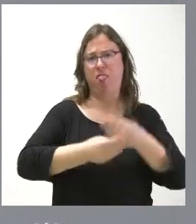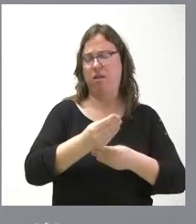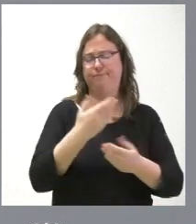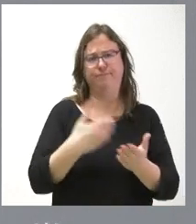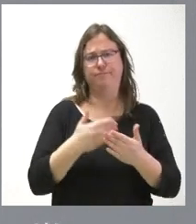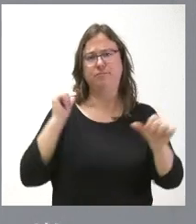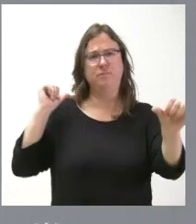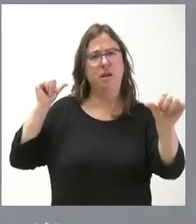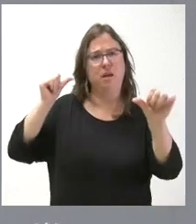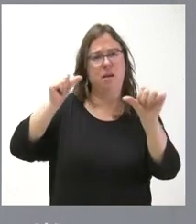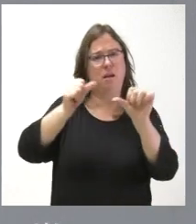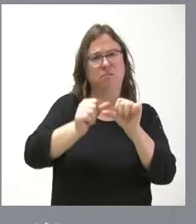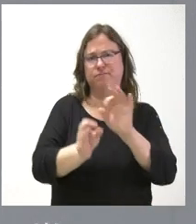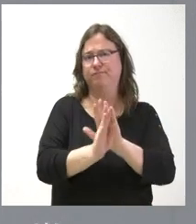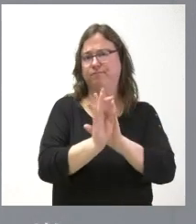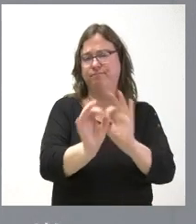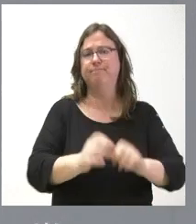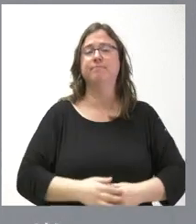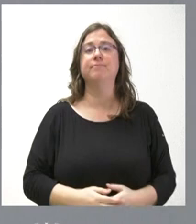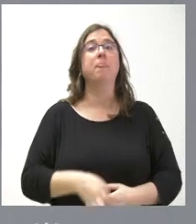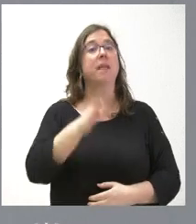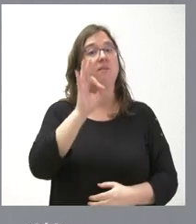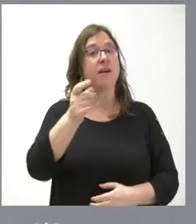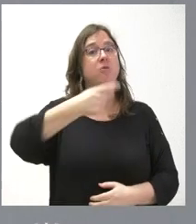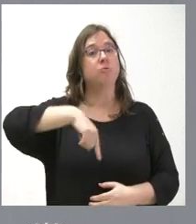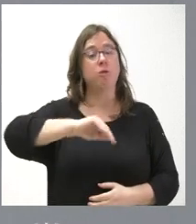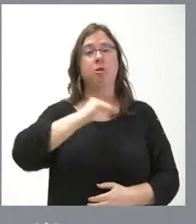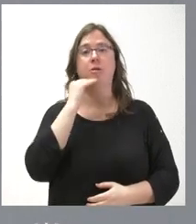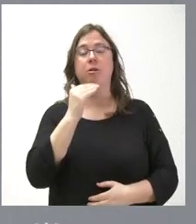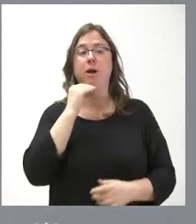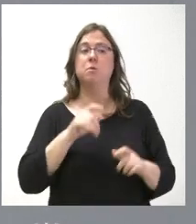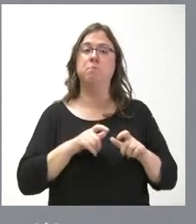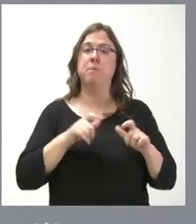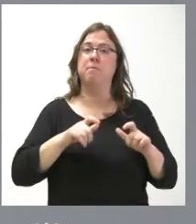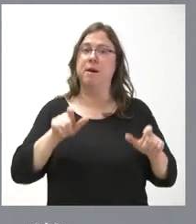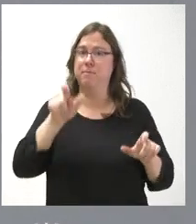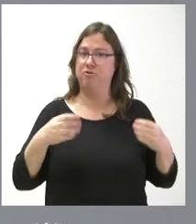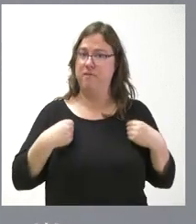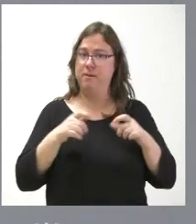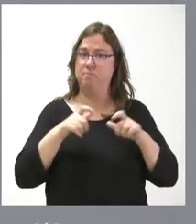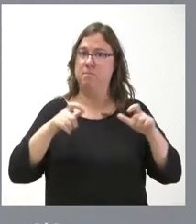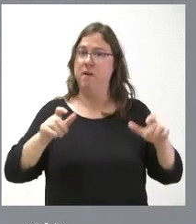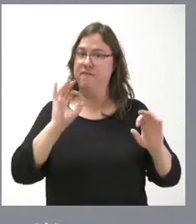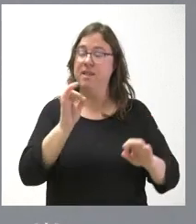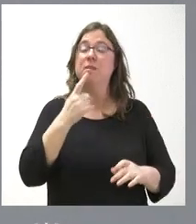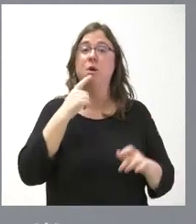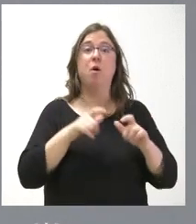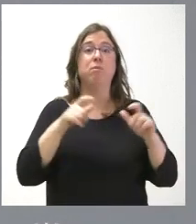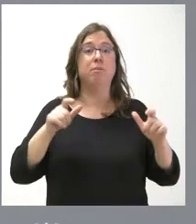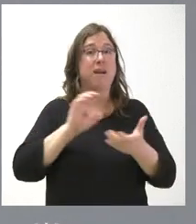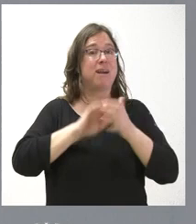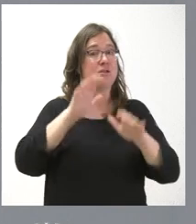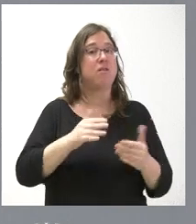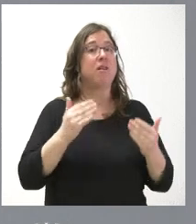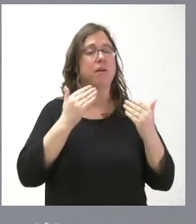en los últimos tiempos. Es verdad que nosotros llevamos algún tiempo aumentando población, pero también somos conscientes que el aumento de la población en Castilla y León